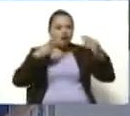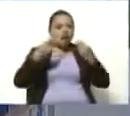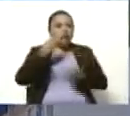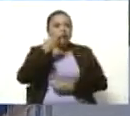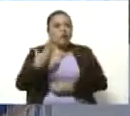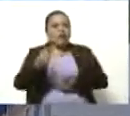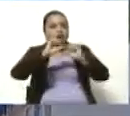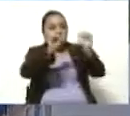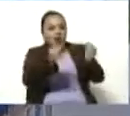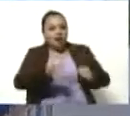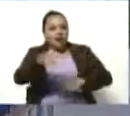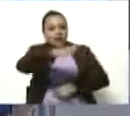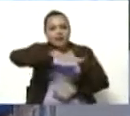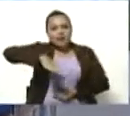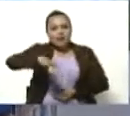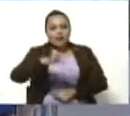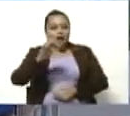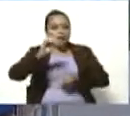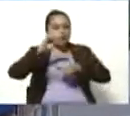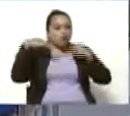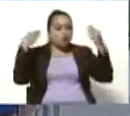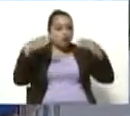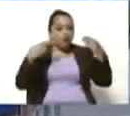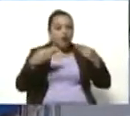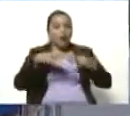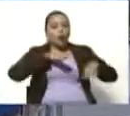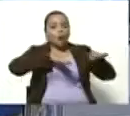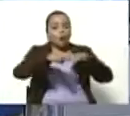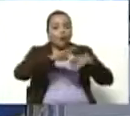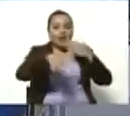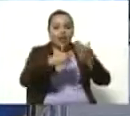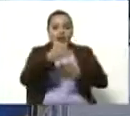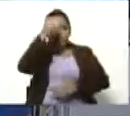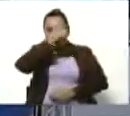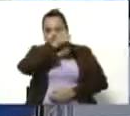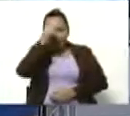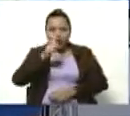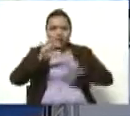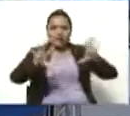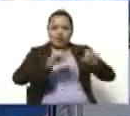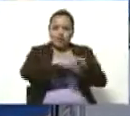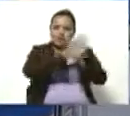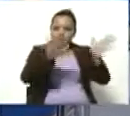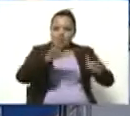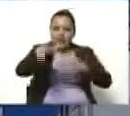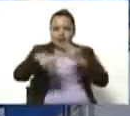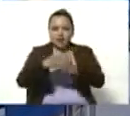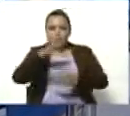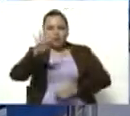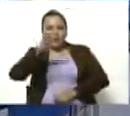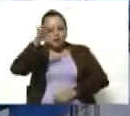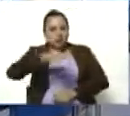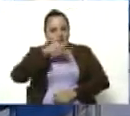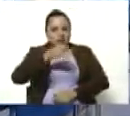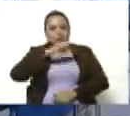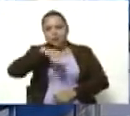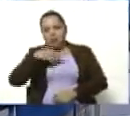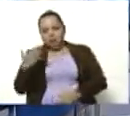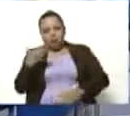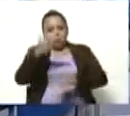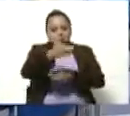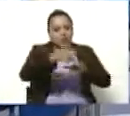ubicado en la Plaza de los Museos, de jueves a domingo de 10 de la mañana a 4 de la tarde y ahí serán recibidos.